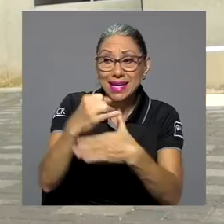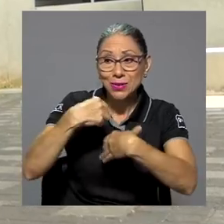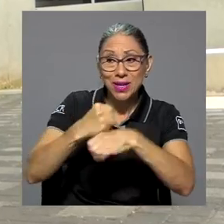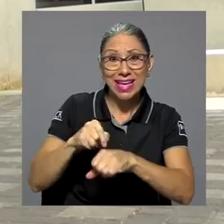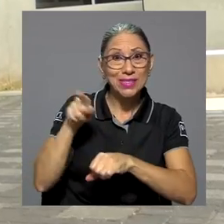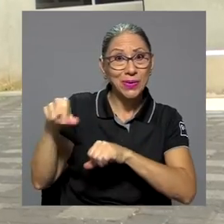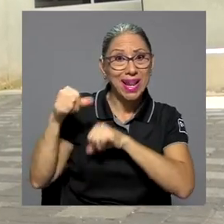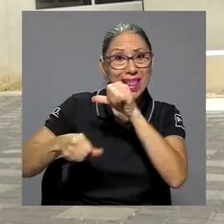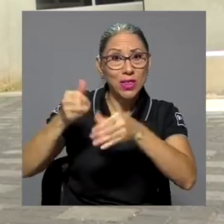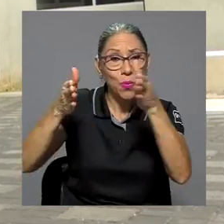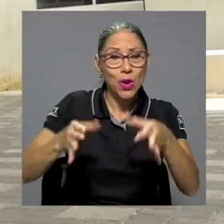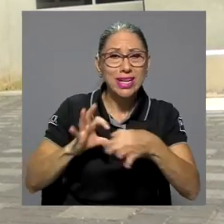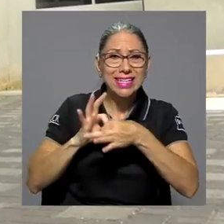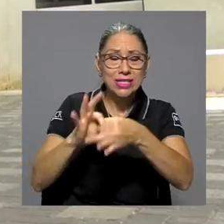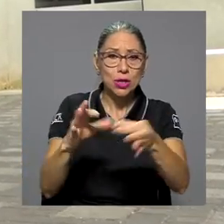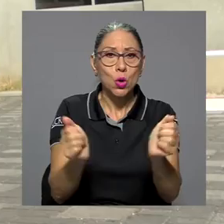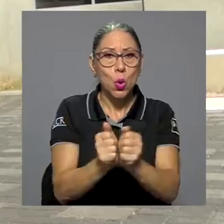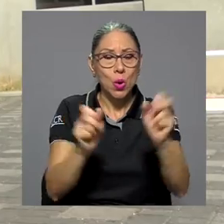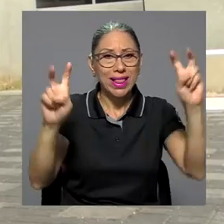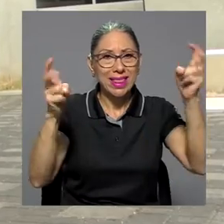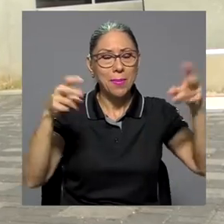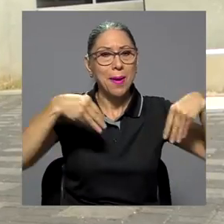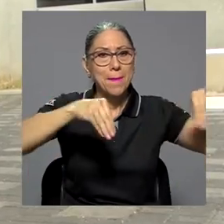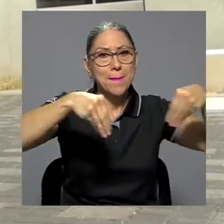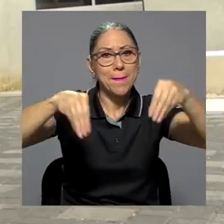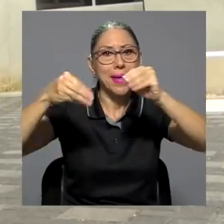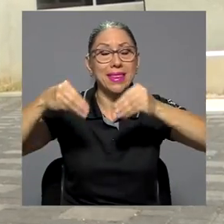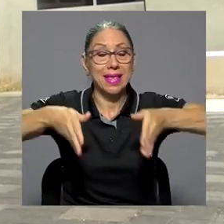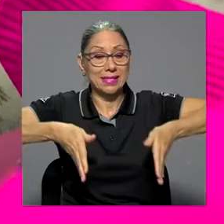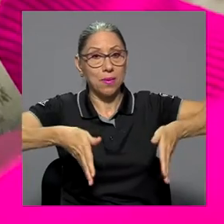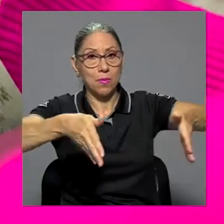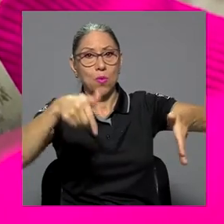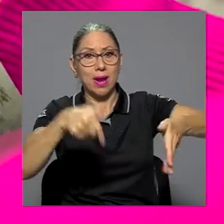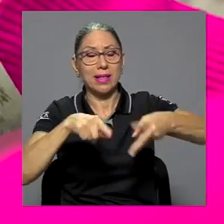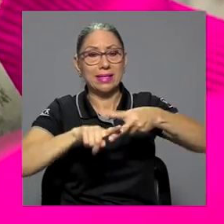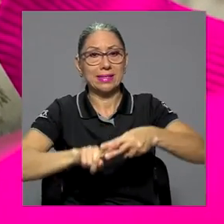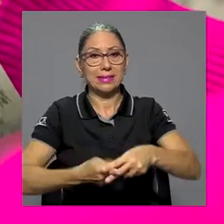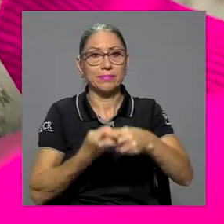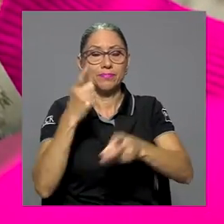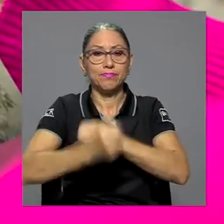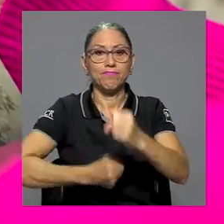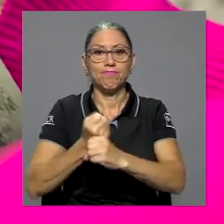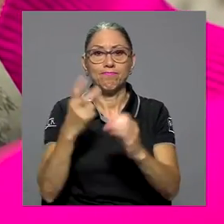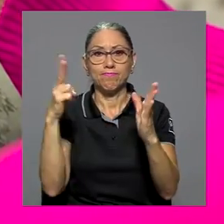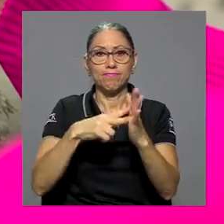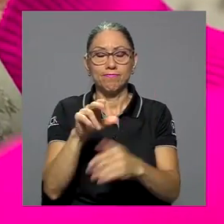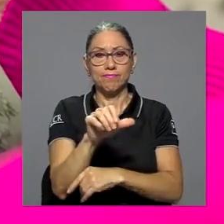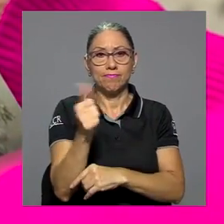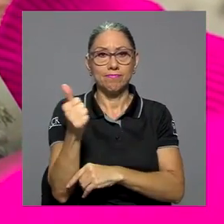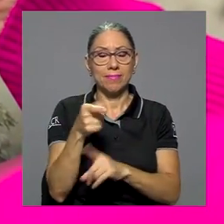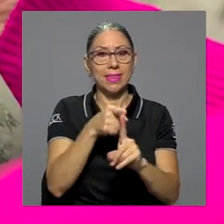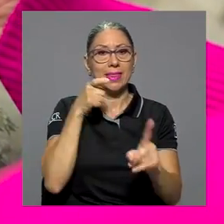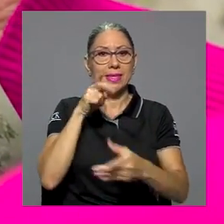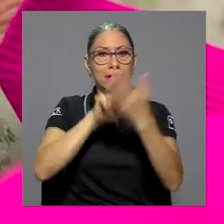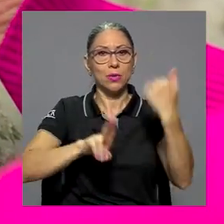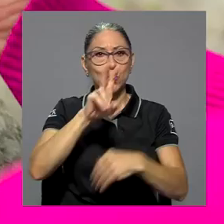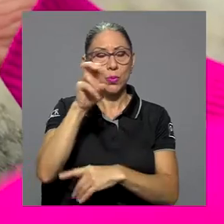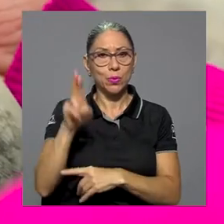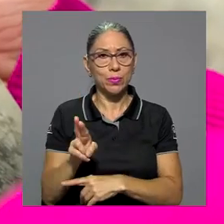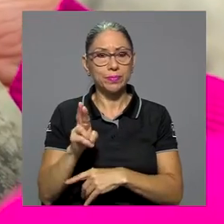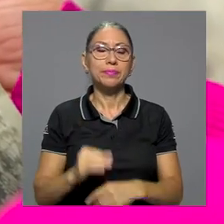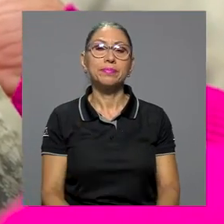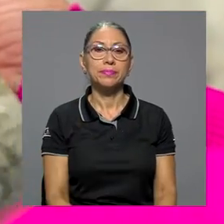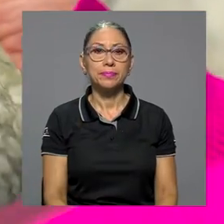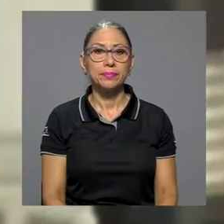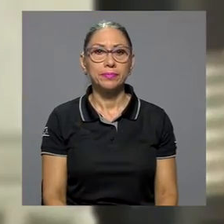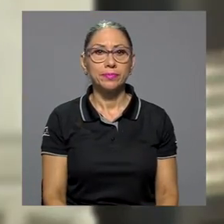que realizó la antropóloga en relación al tema de las ventas ambulantes, la cual dio inicio en el 2010 desde la Universidad